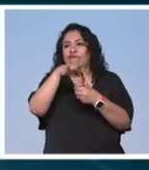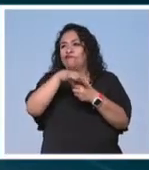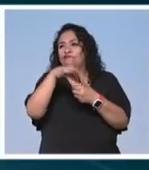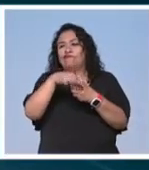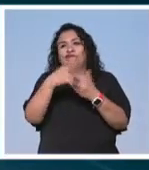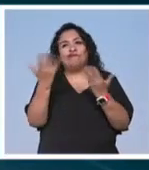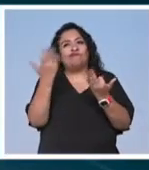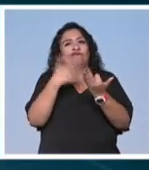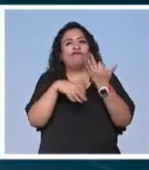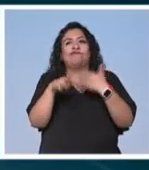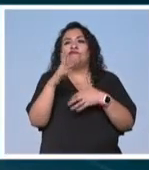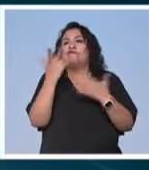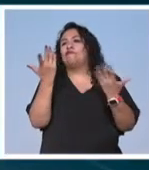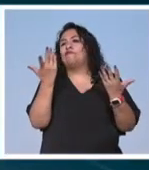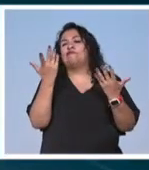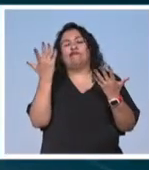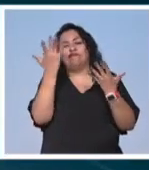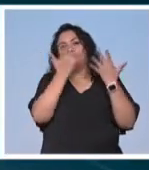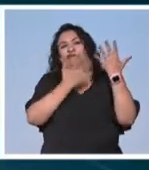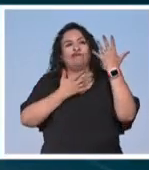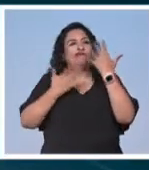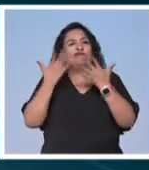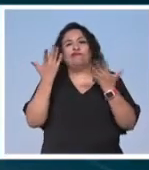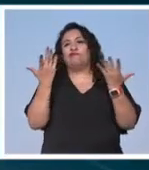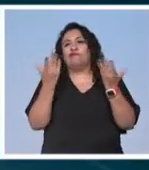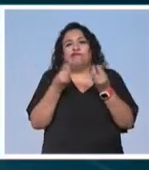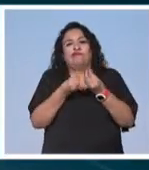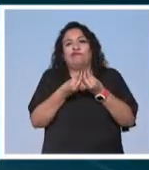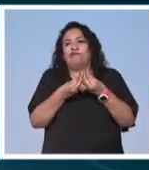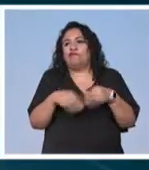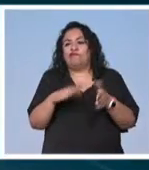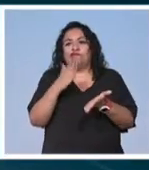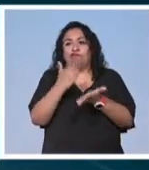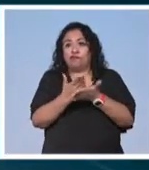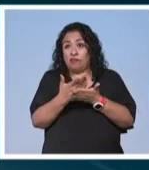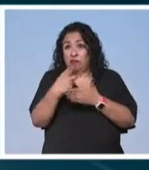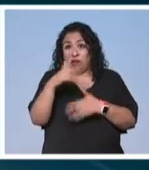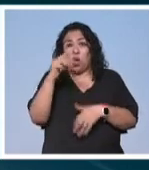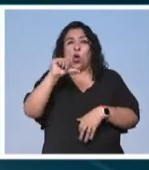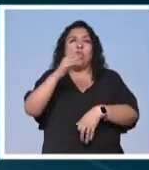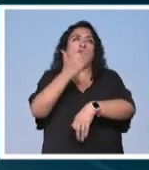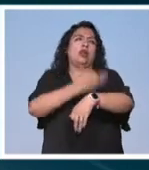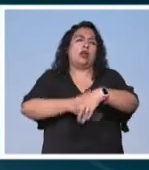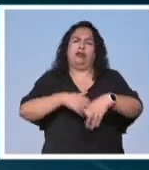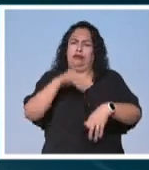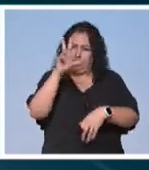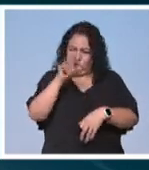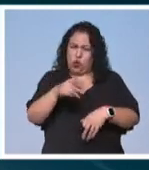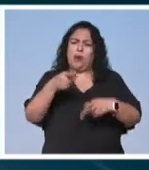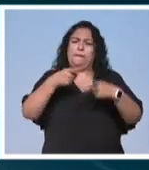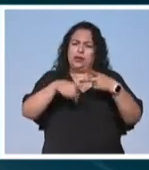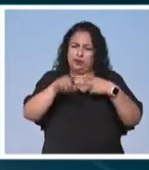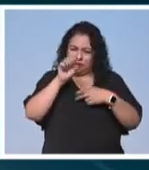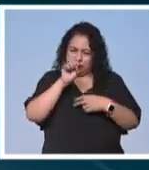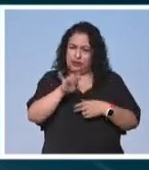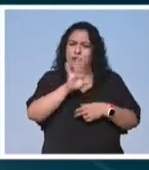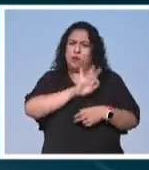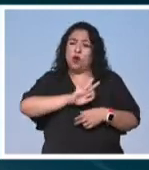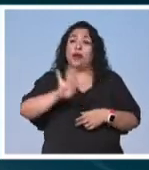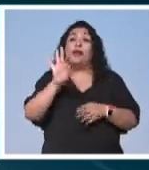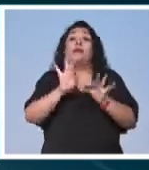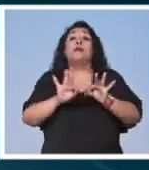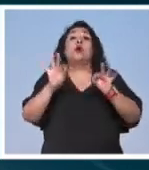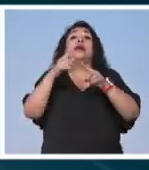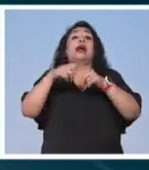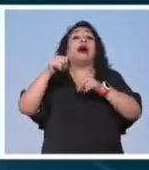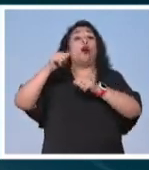todo se vuelve un poco más confuso y pues bueno se tuvo pero nunca es tarde para comenzar si es muy importante que